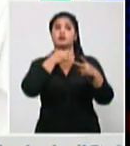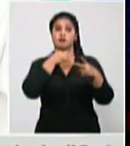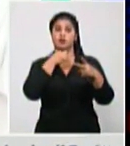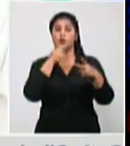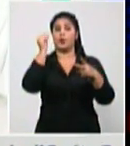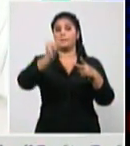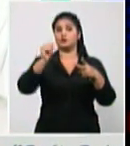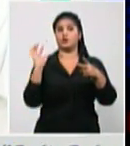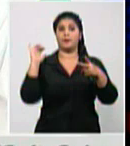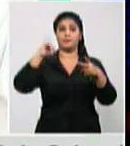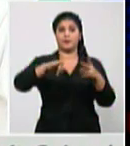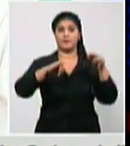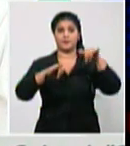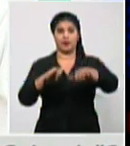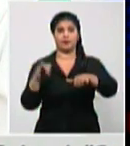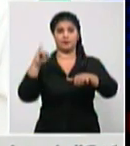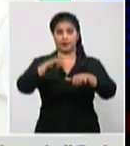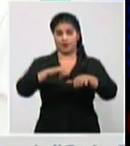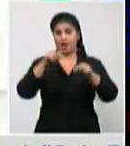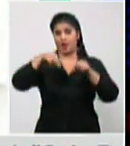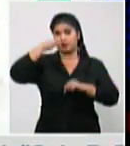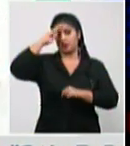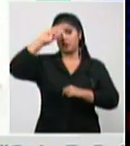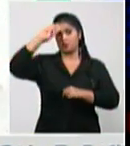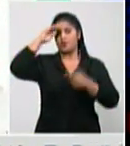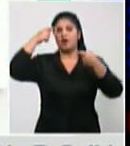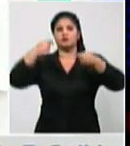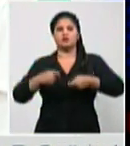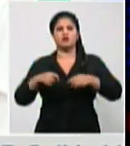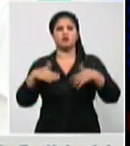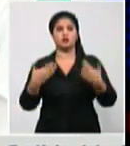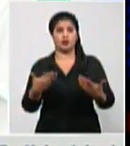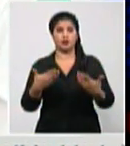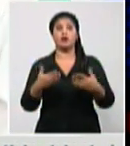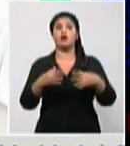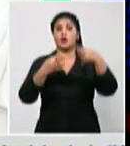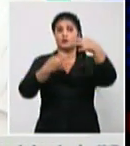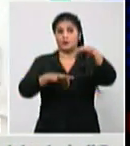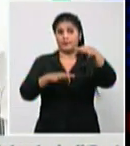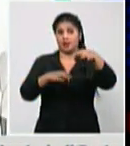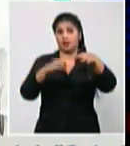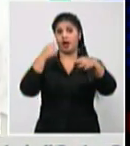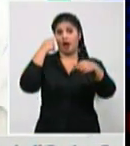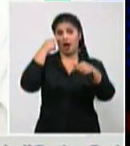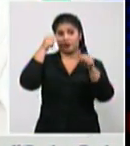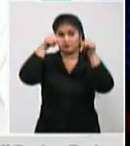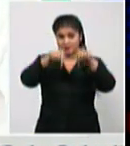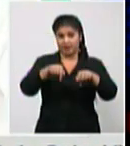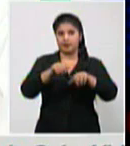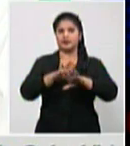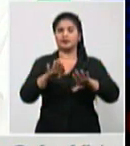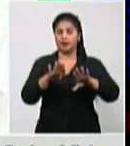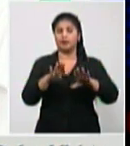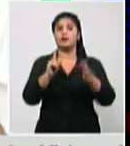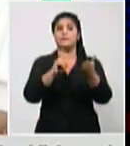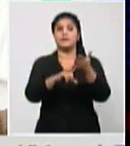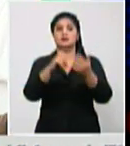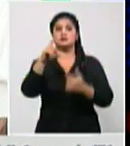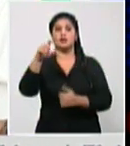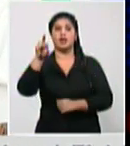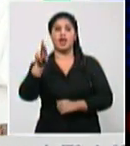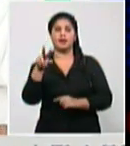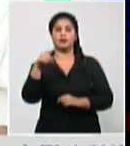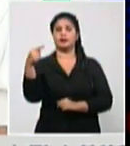pues tiene que tener un estudio de PCR para el diagnóstico de COVID-19 realizado